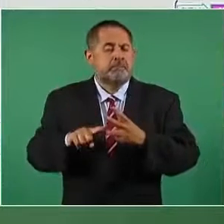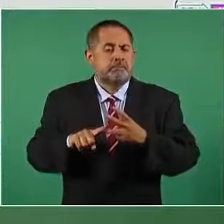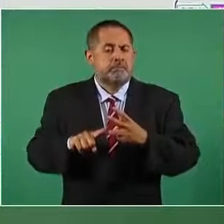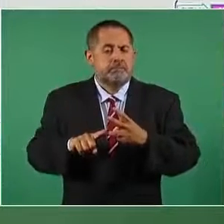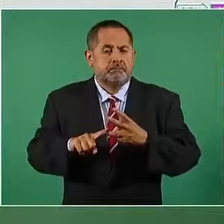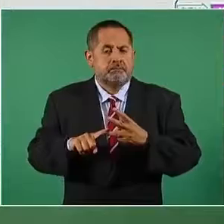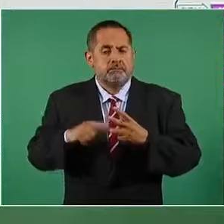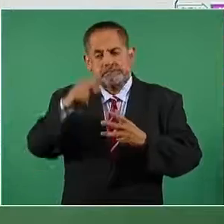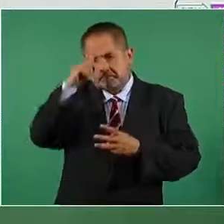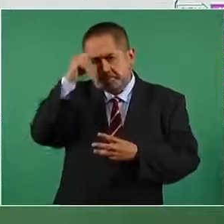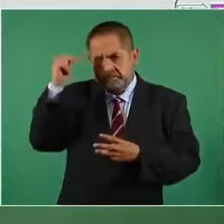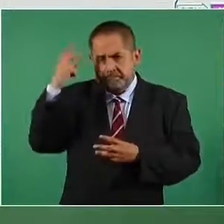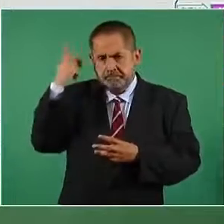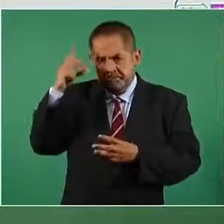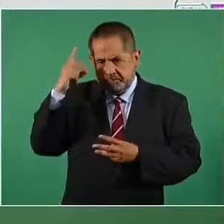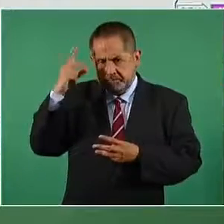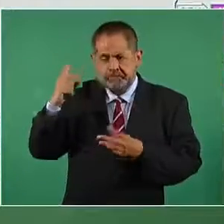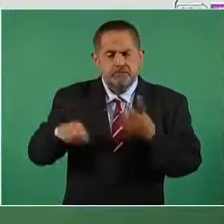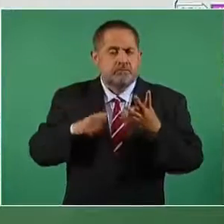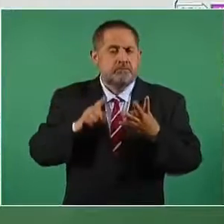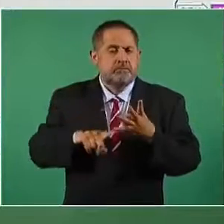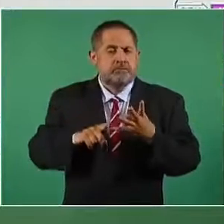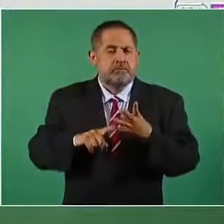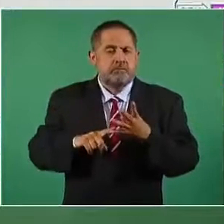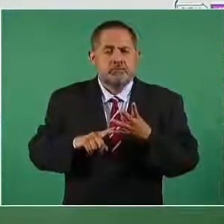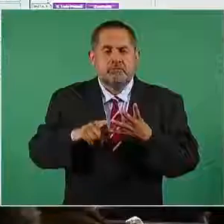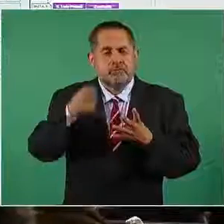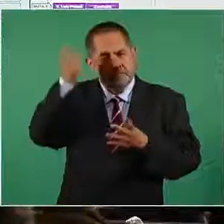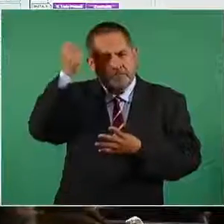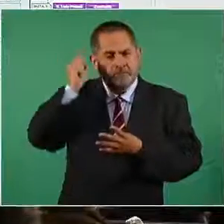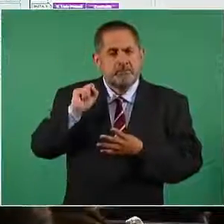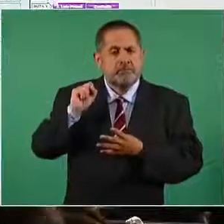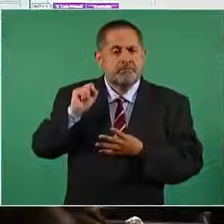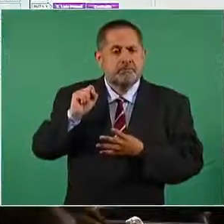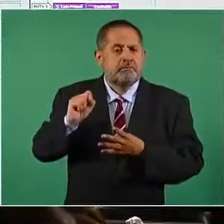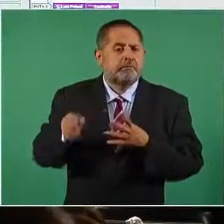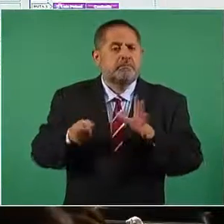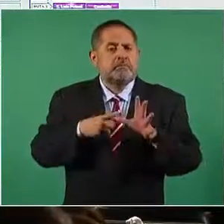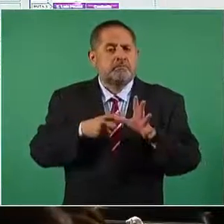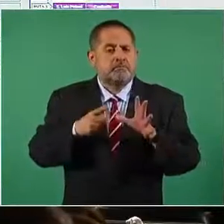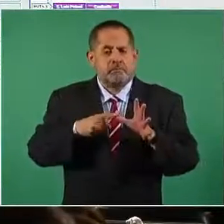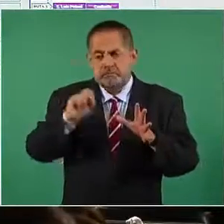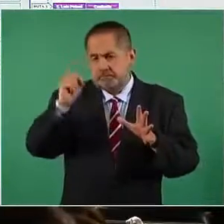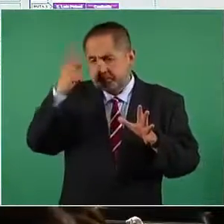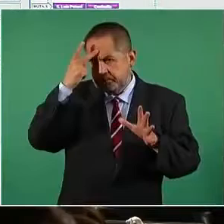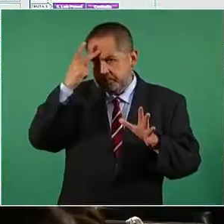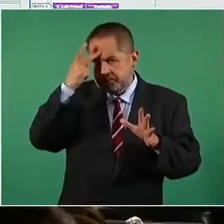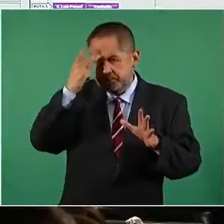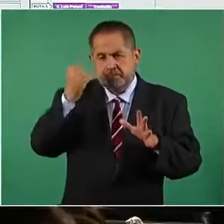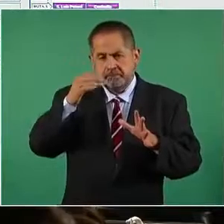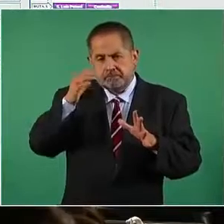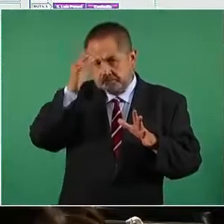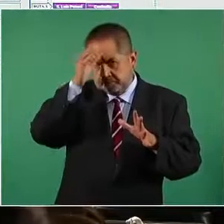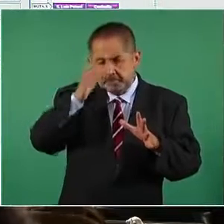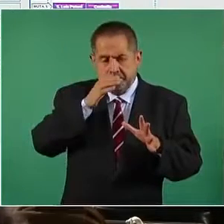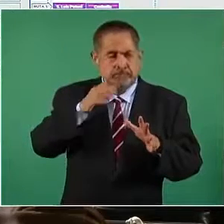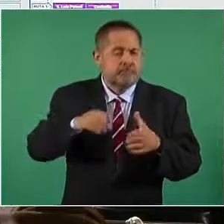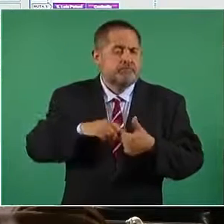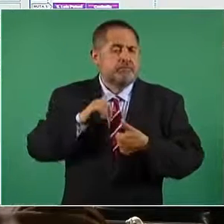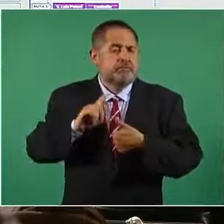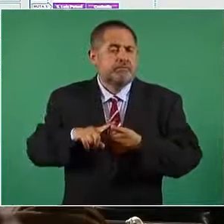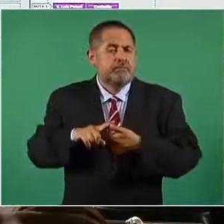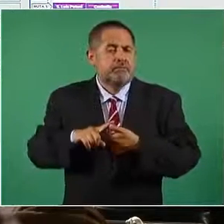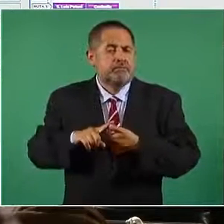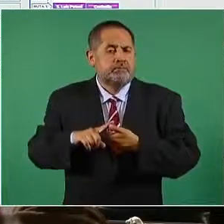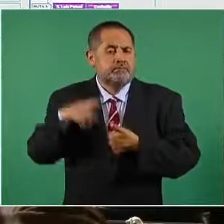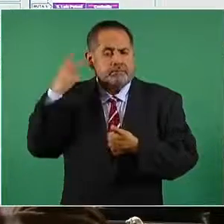en la tres, Nayarit y Durango, en la cuatro, Sinaloa, en la cinco, San Luis, Potosí y Coahuila, en la